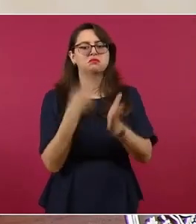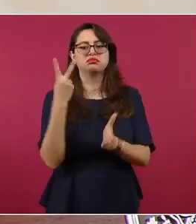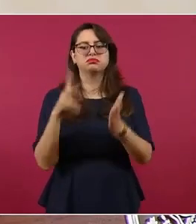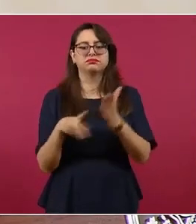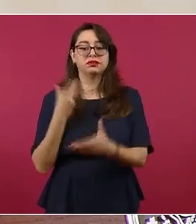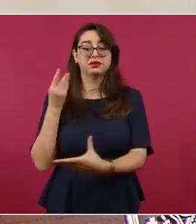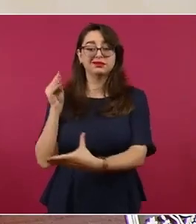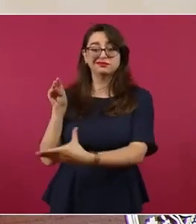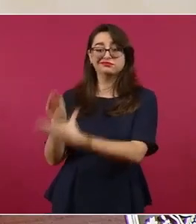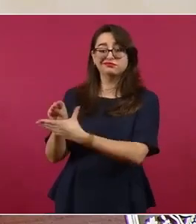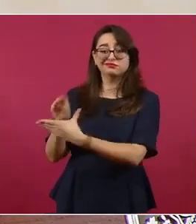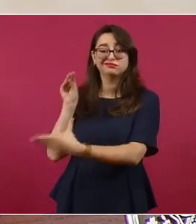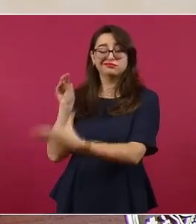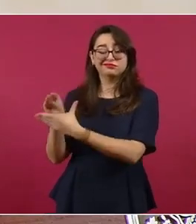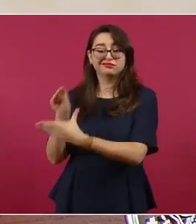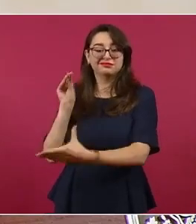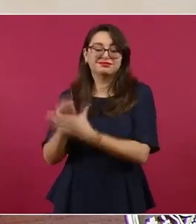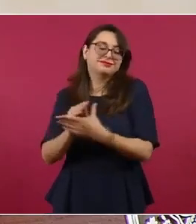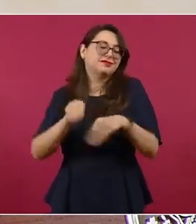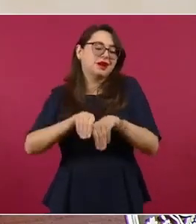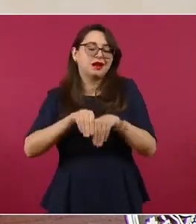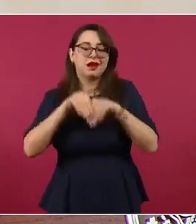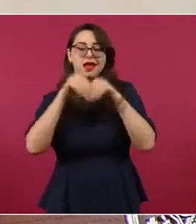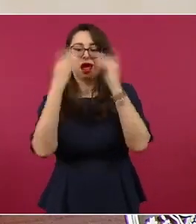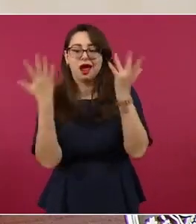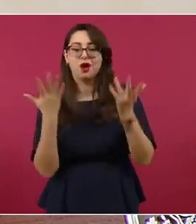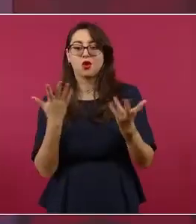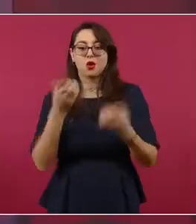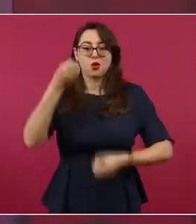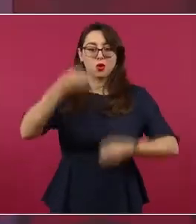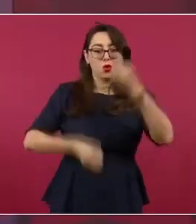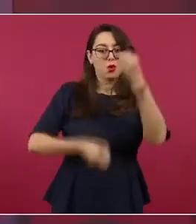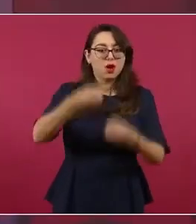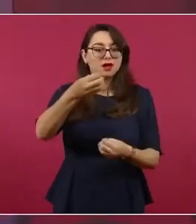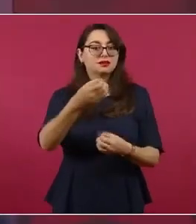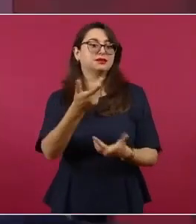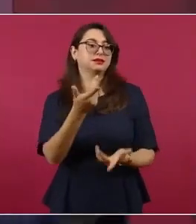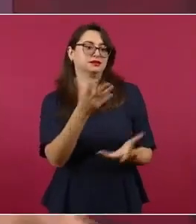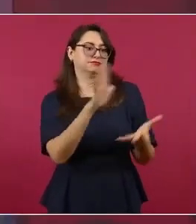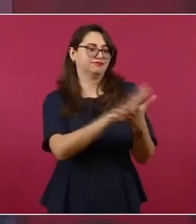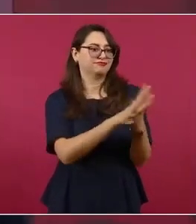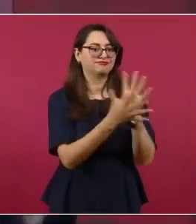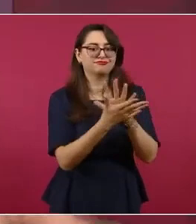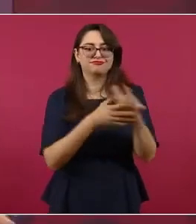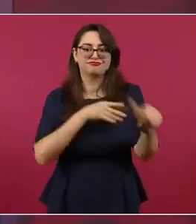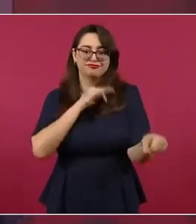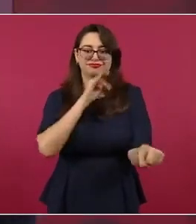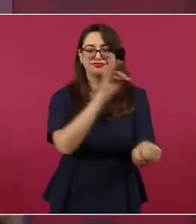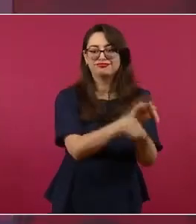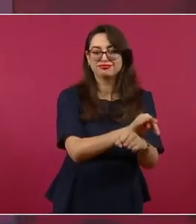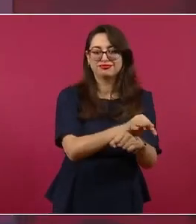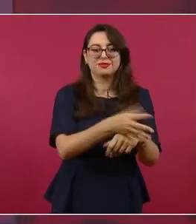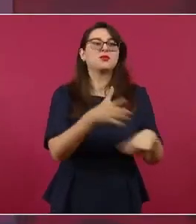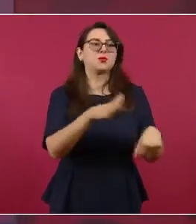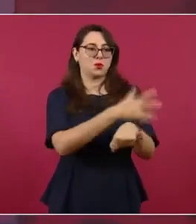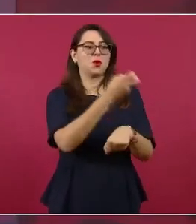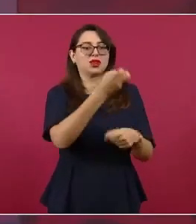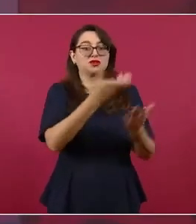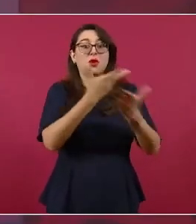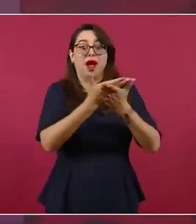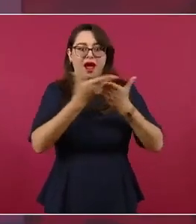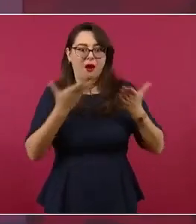Pero no es para pelearnos. Qué bueno que se da este debate